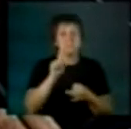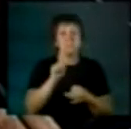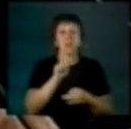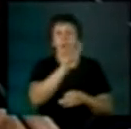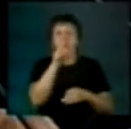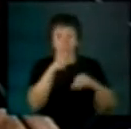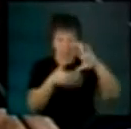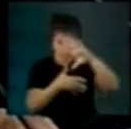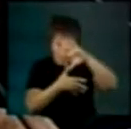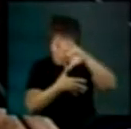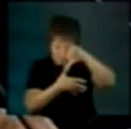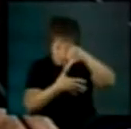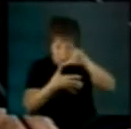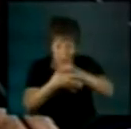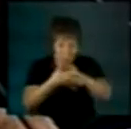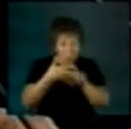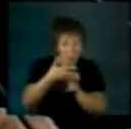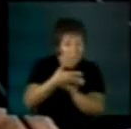sin vueltar.